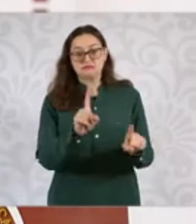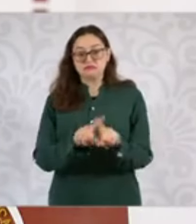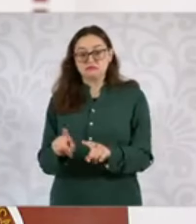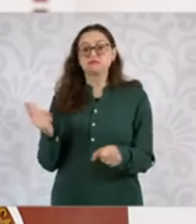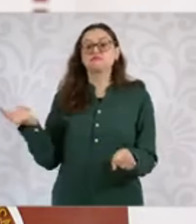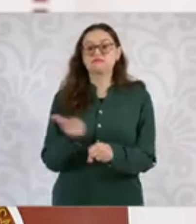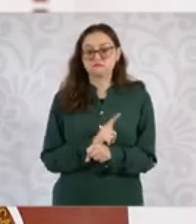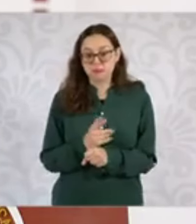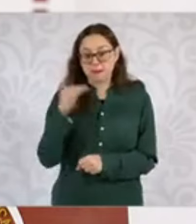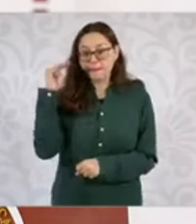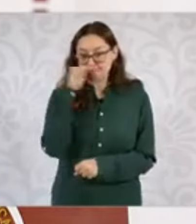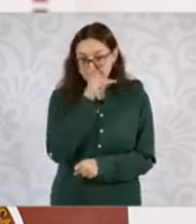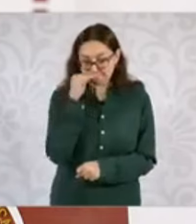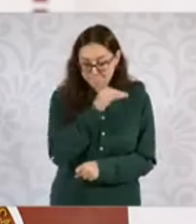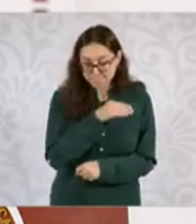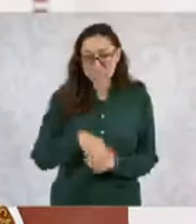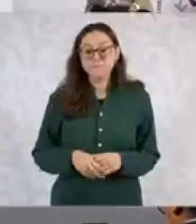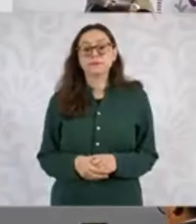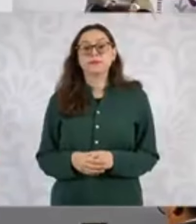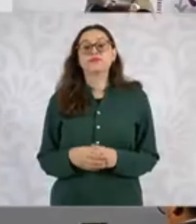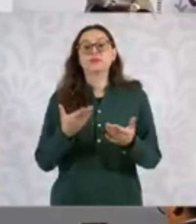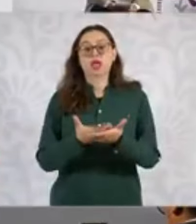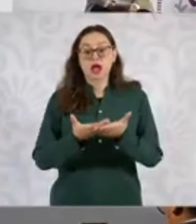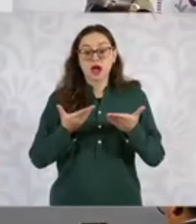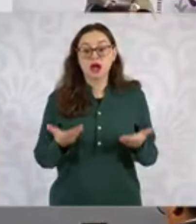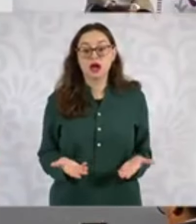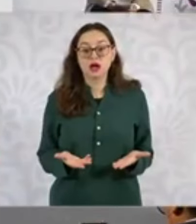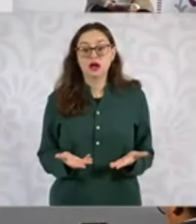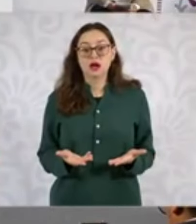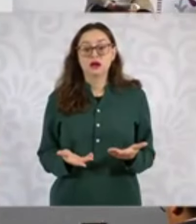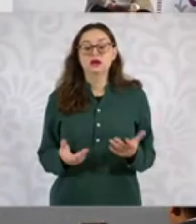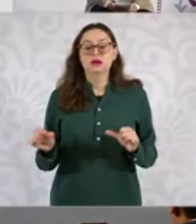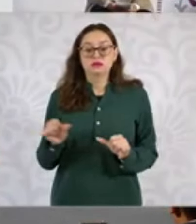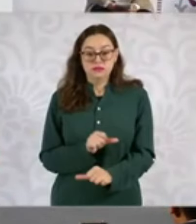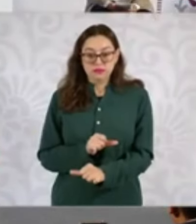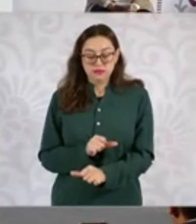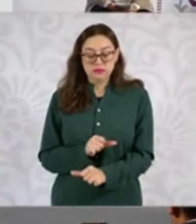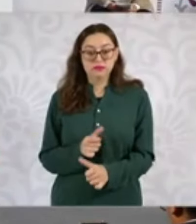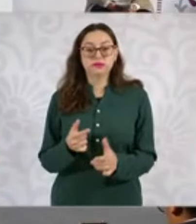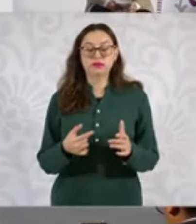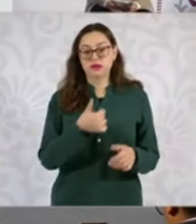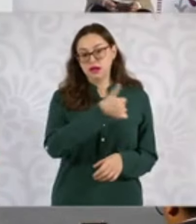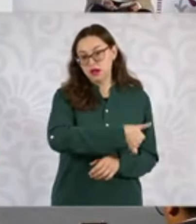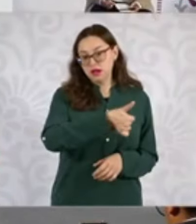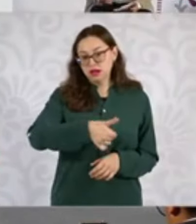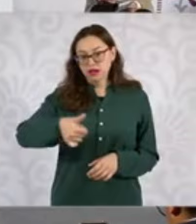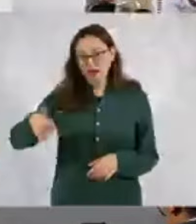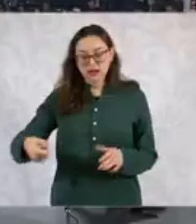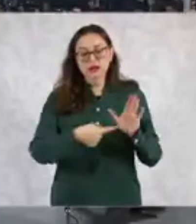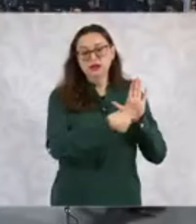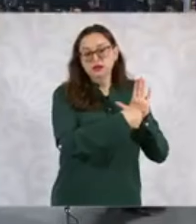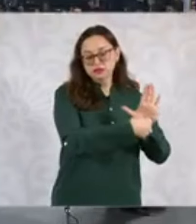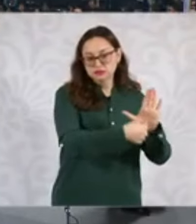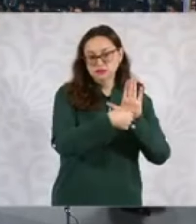sean además públicas. Vamos ahora a darle la palabra, van ir presentando los responsables